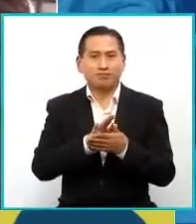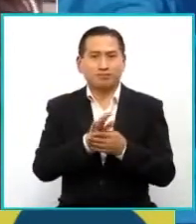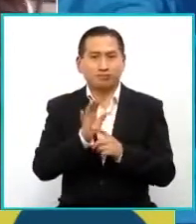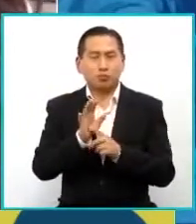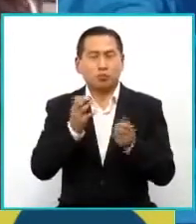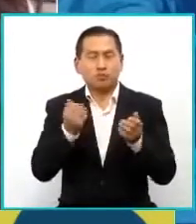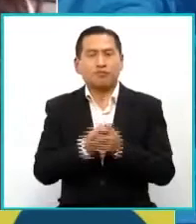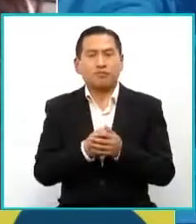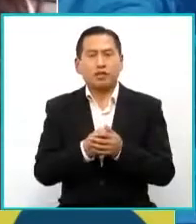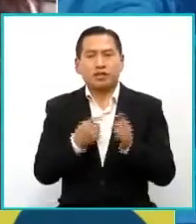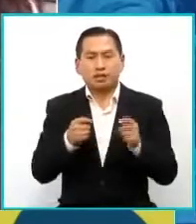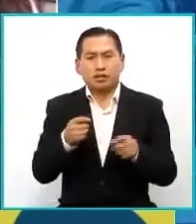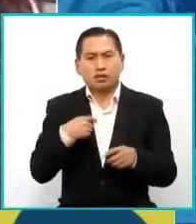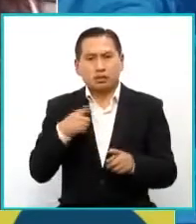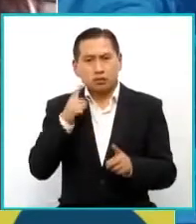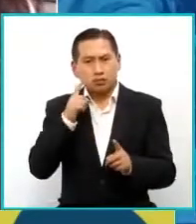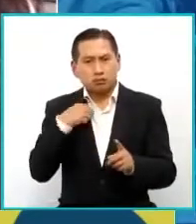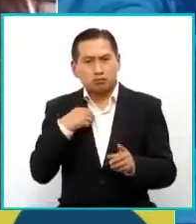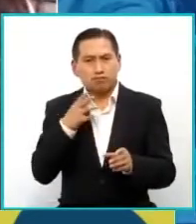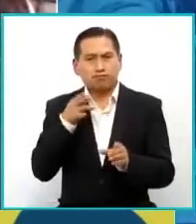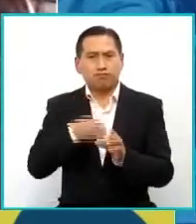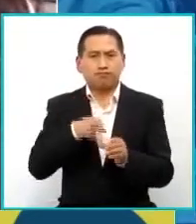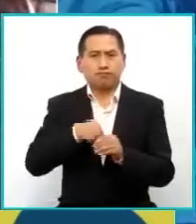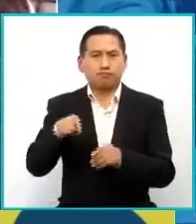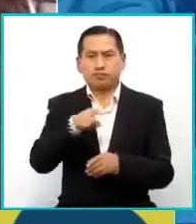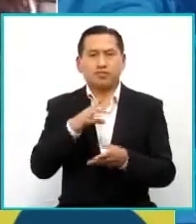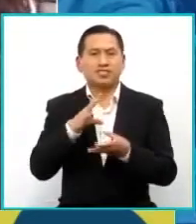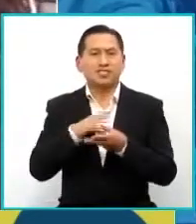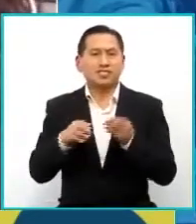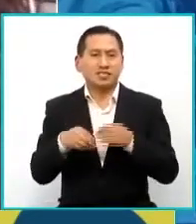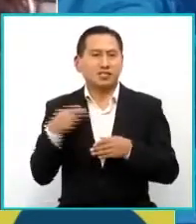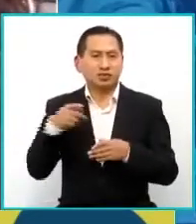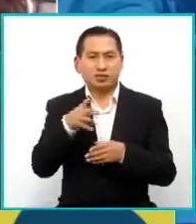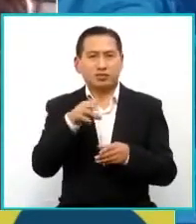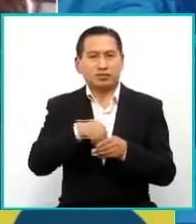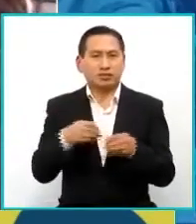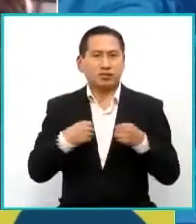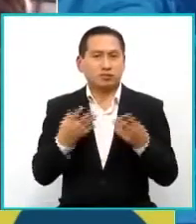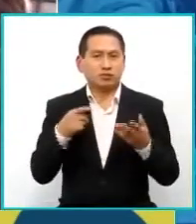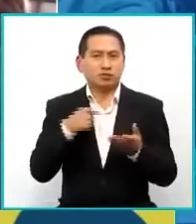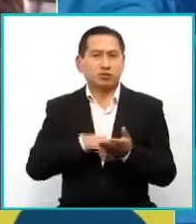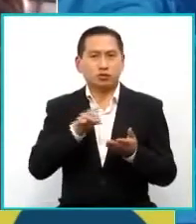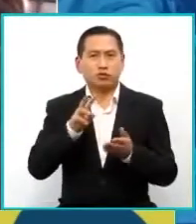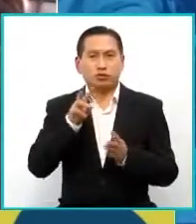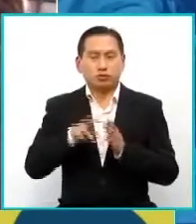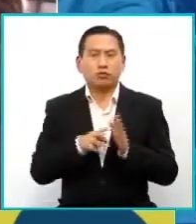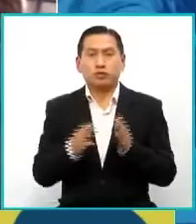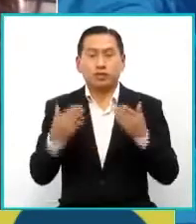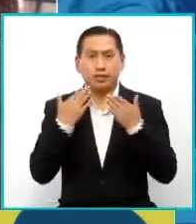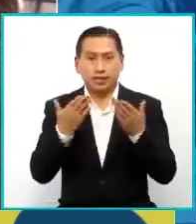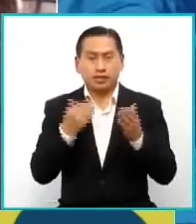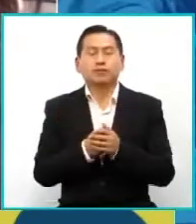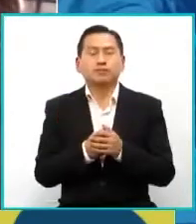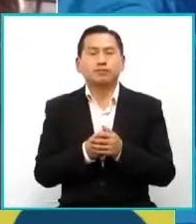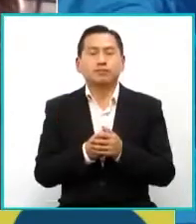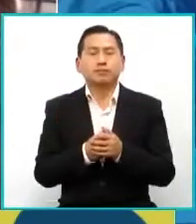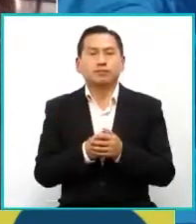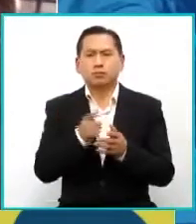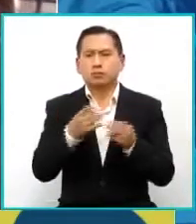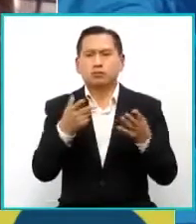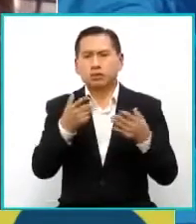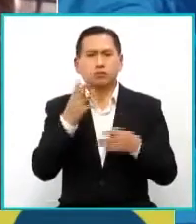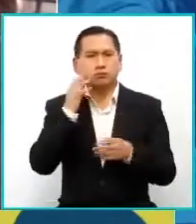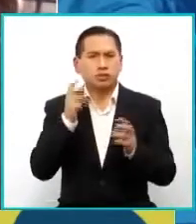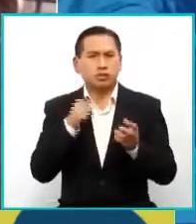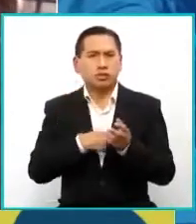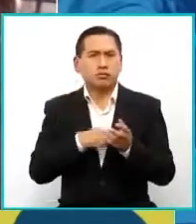intentar reconocernos también en estas tantas historias que incluyes en esta propuesta documental. Muchísimas gracias, Gaby. Tú tienes muchísima